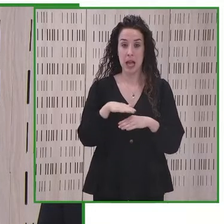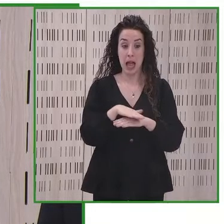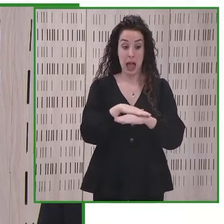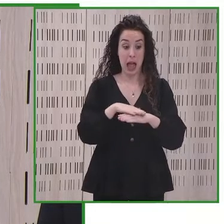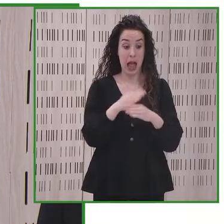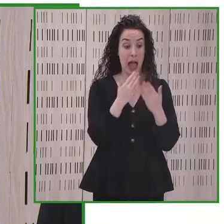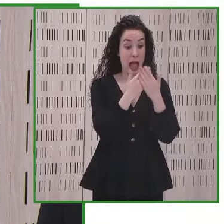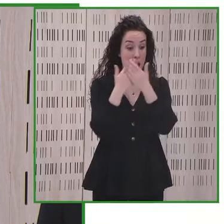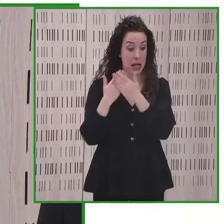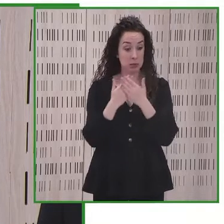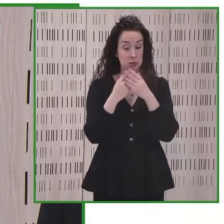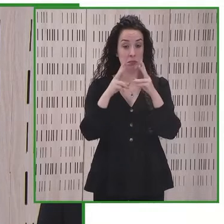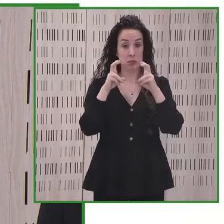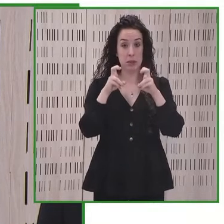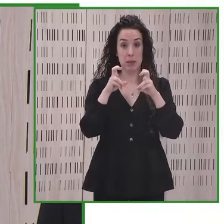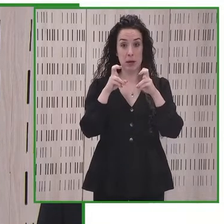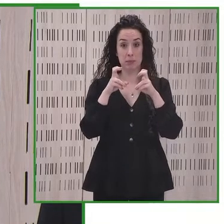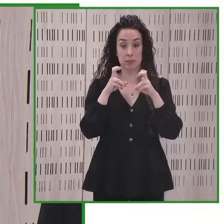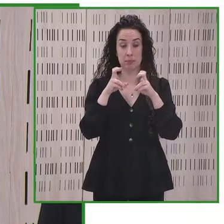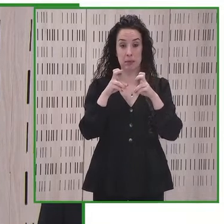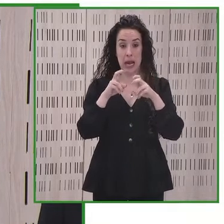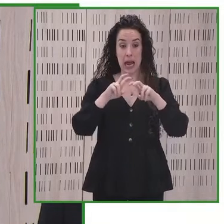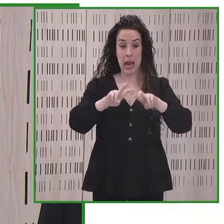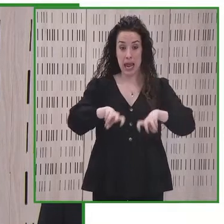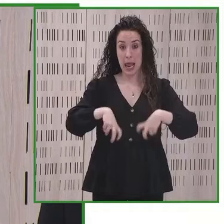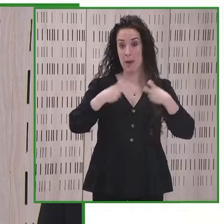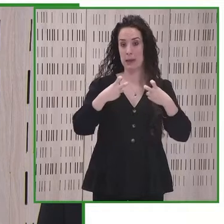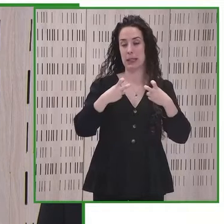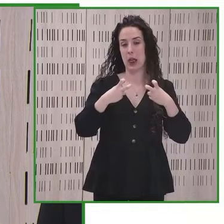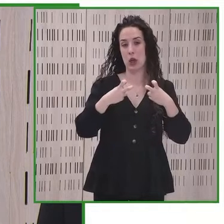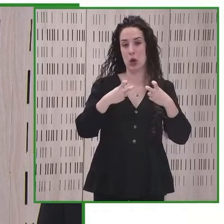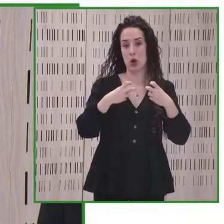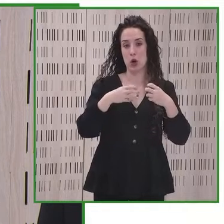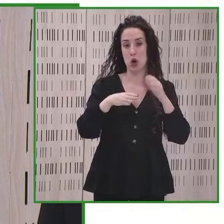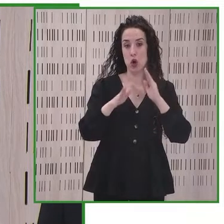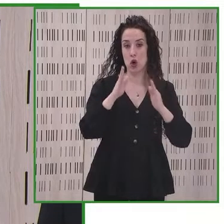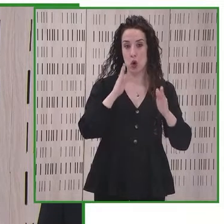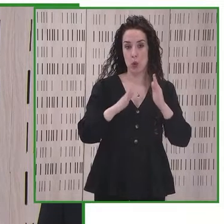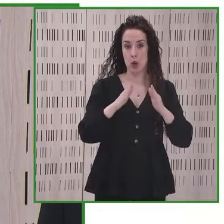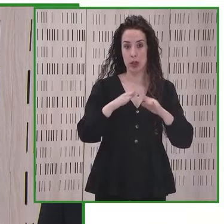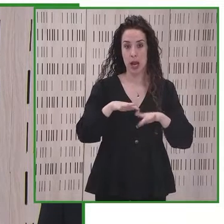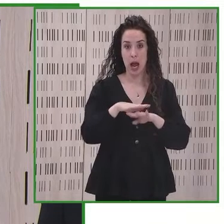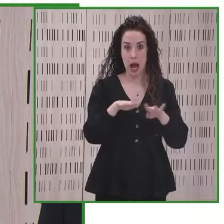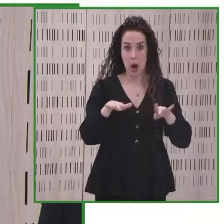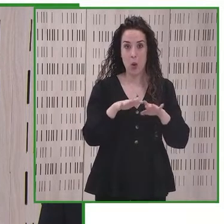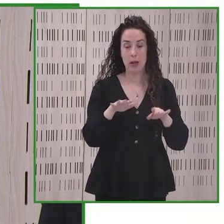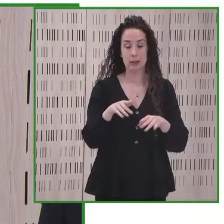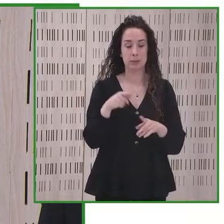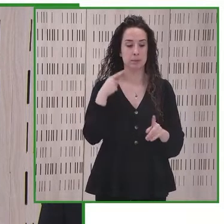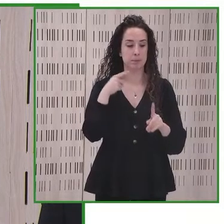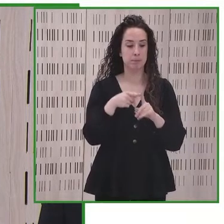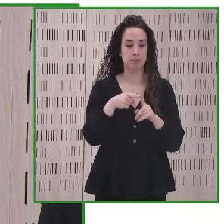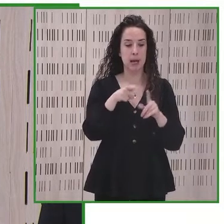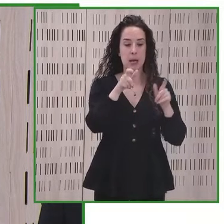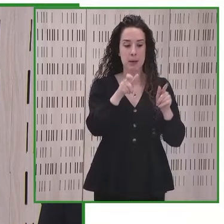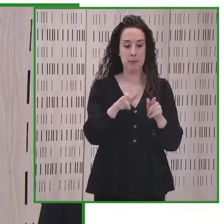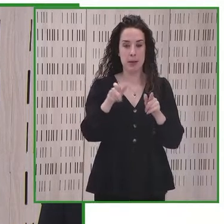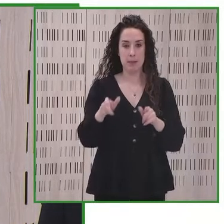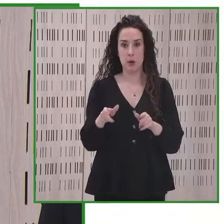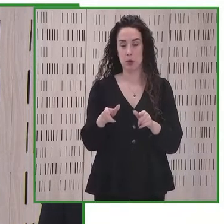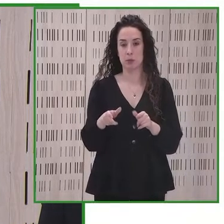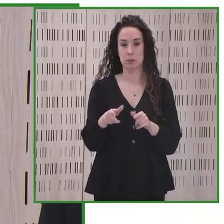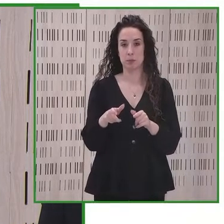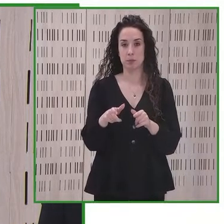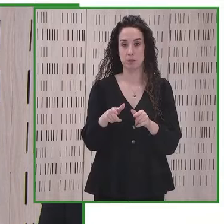torno al nuevo paradigma de rehabilitación, la rehabilitación robótica acuática, para pacientes con un rango de movimiento limitado,